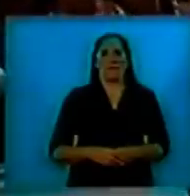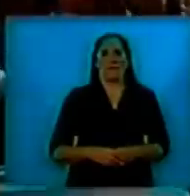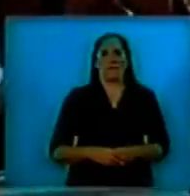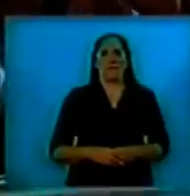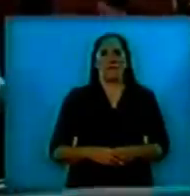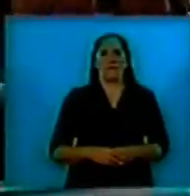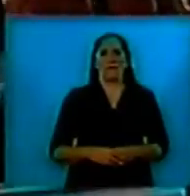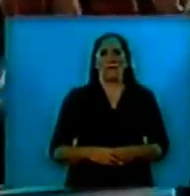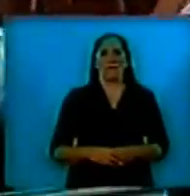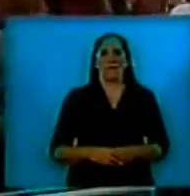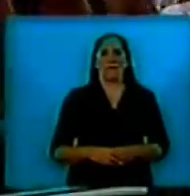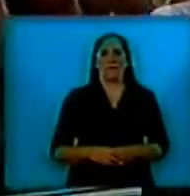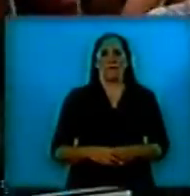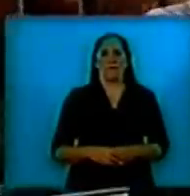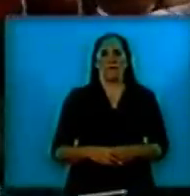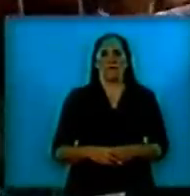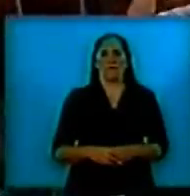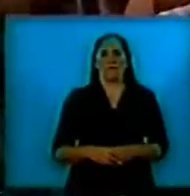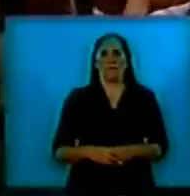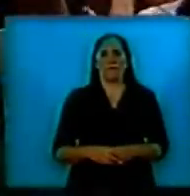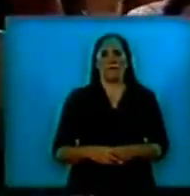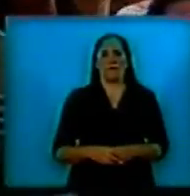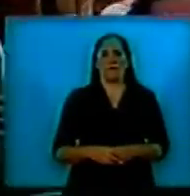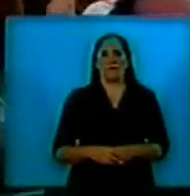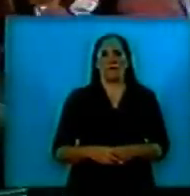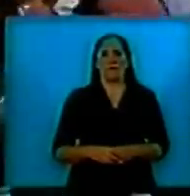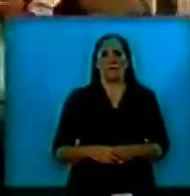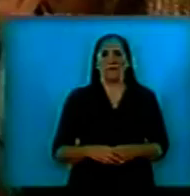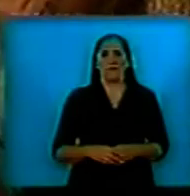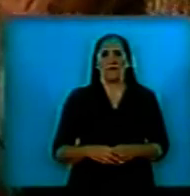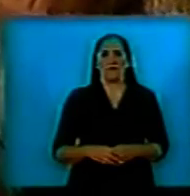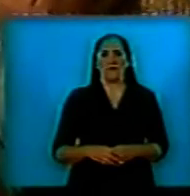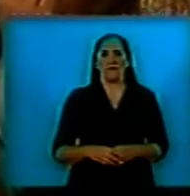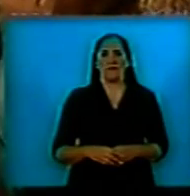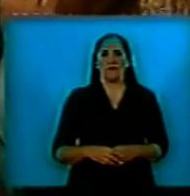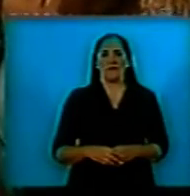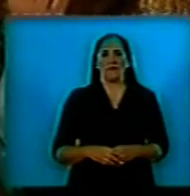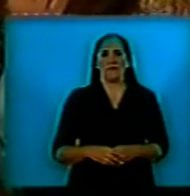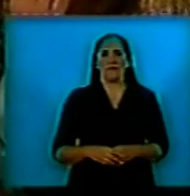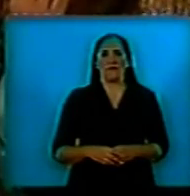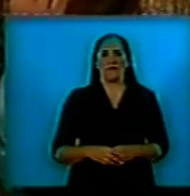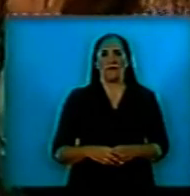actaístico, actaístico, actaístico! ¡Aplausos! ¡Aplausos! ¡Aplausos! Gracias.